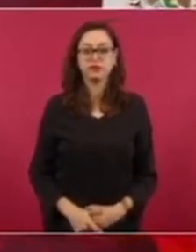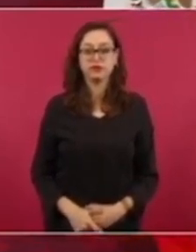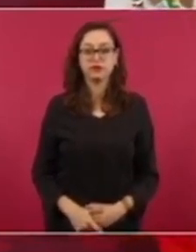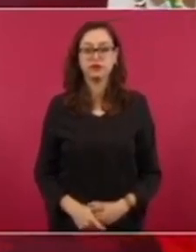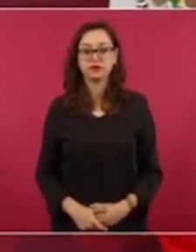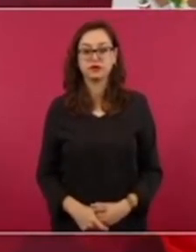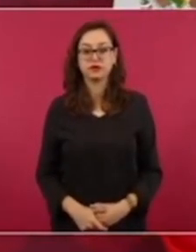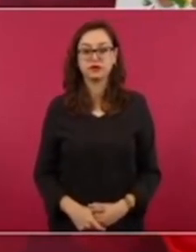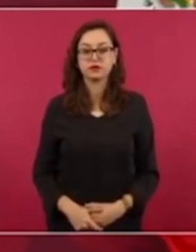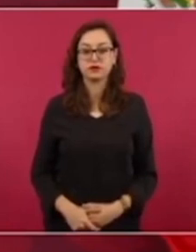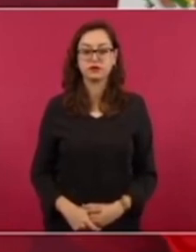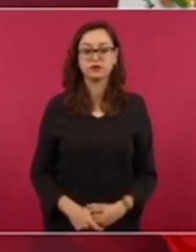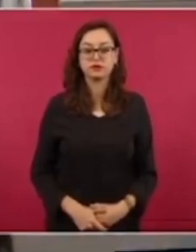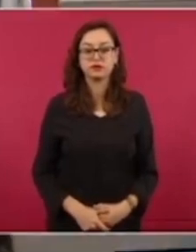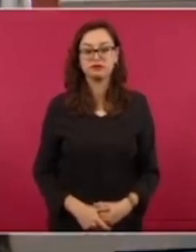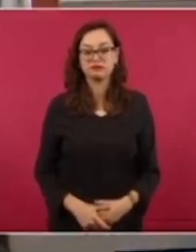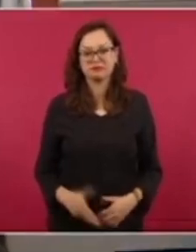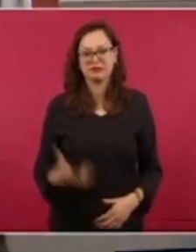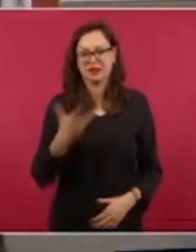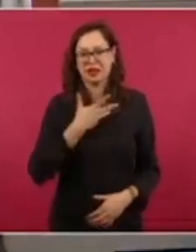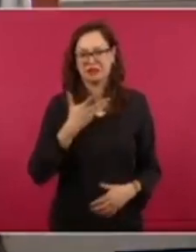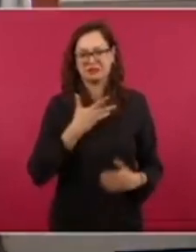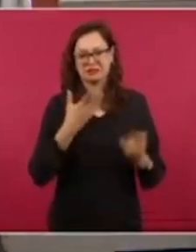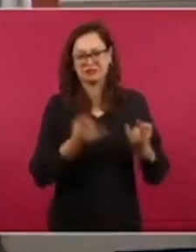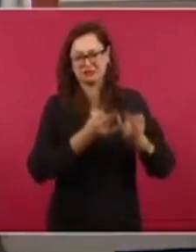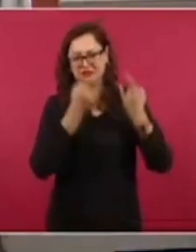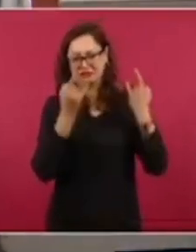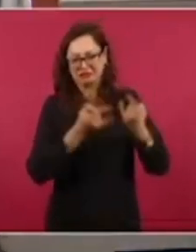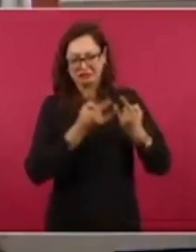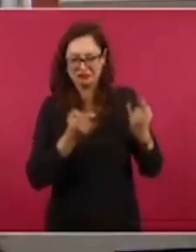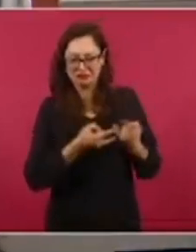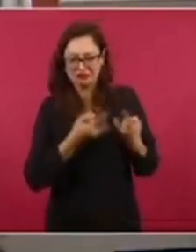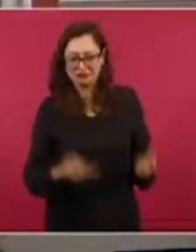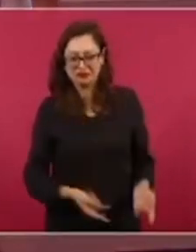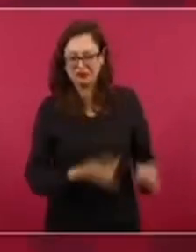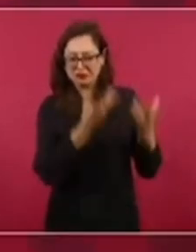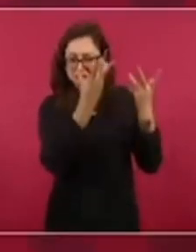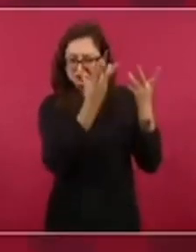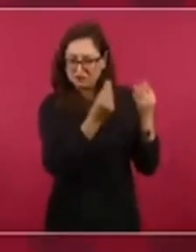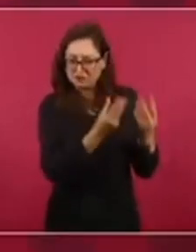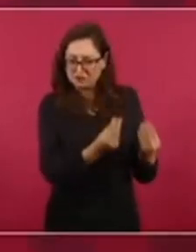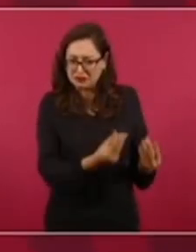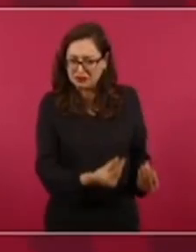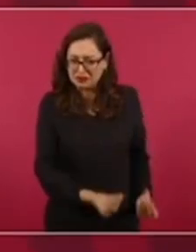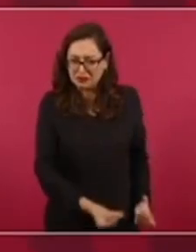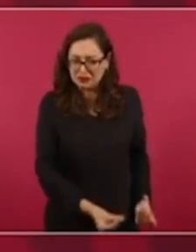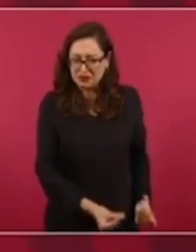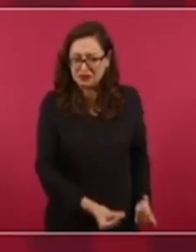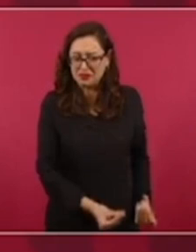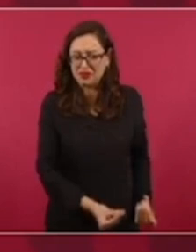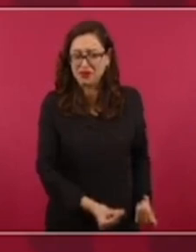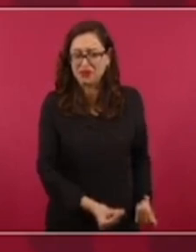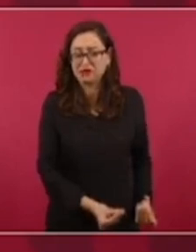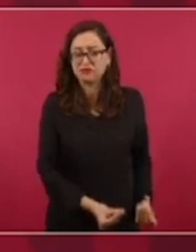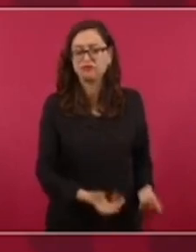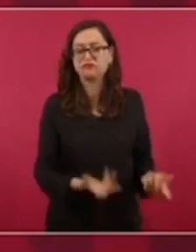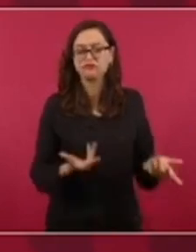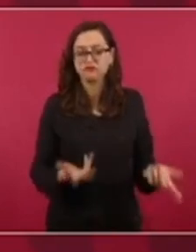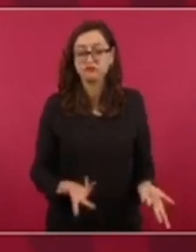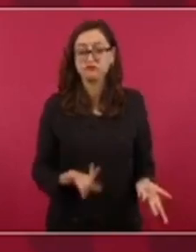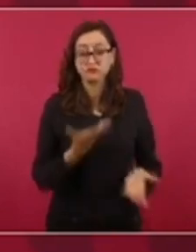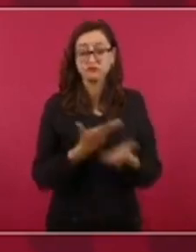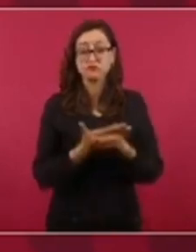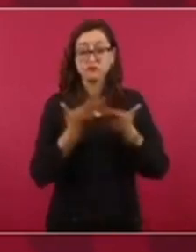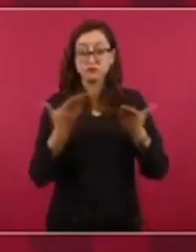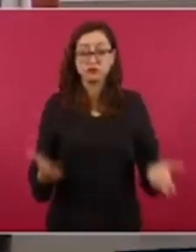otras cosas. Entonces, no está mal que todo esto